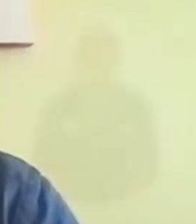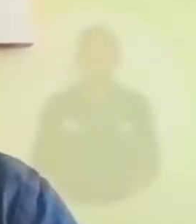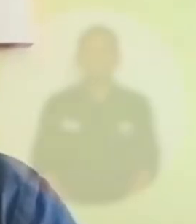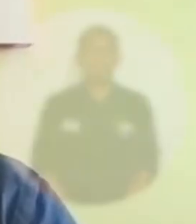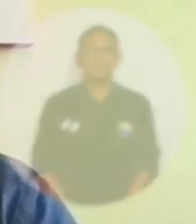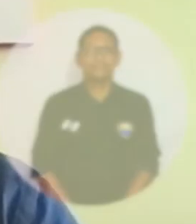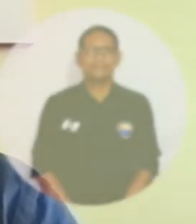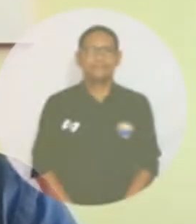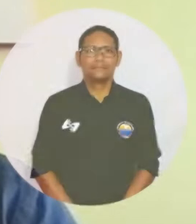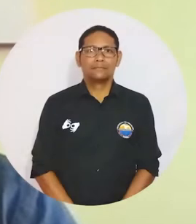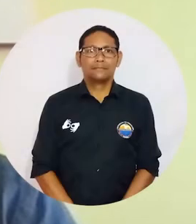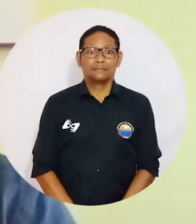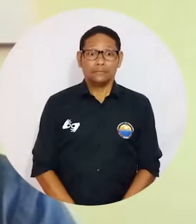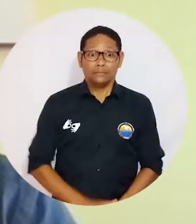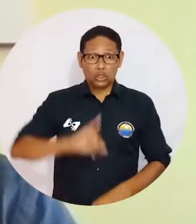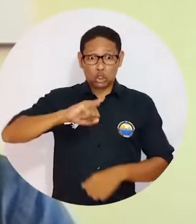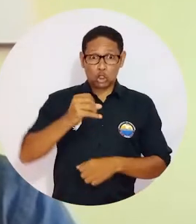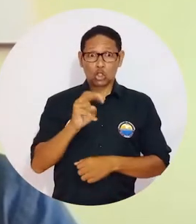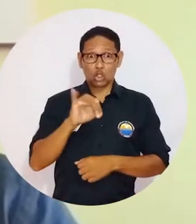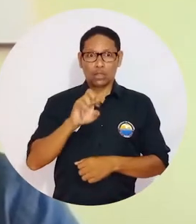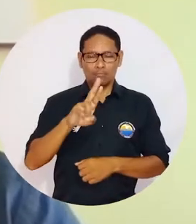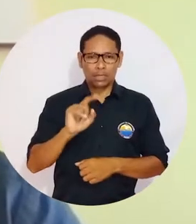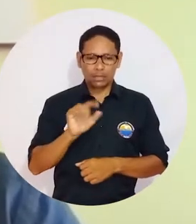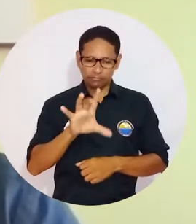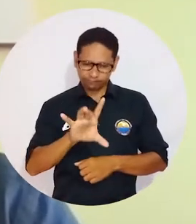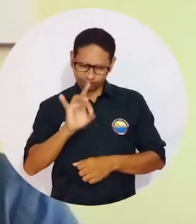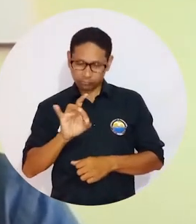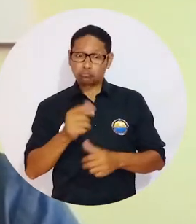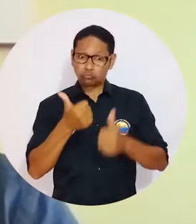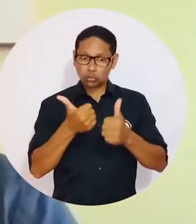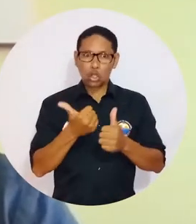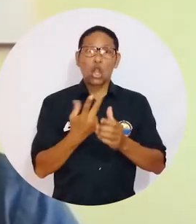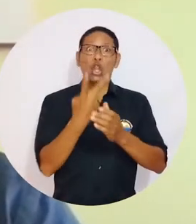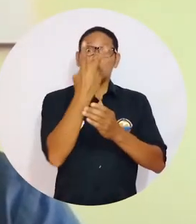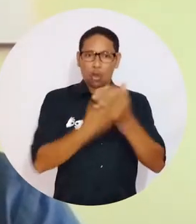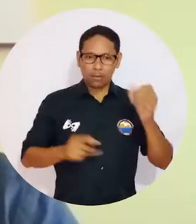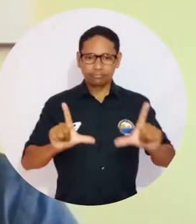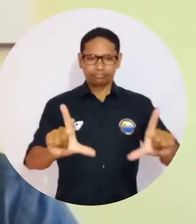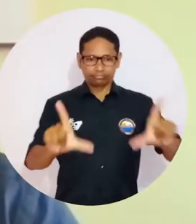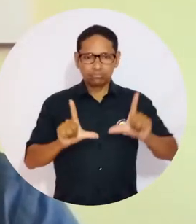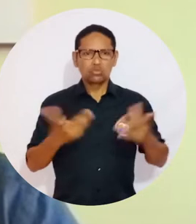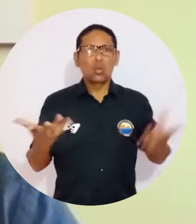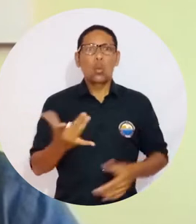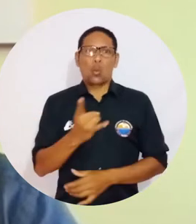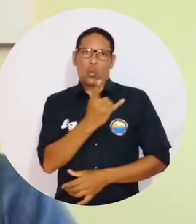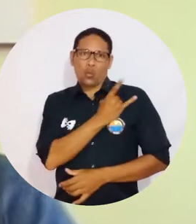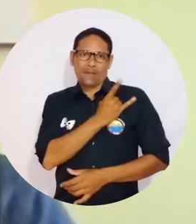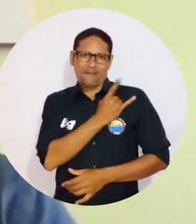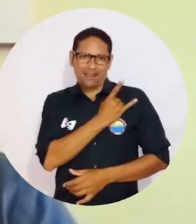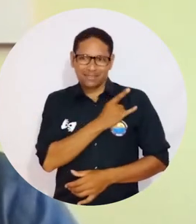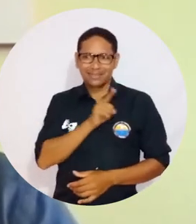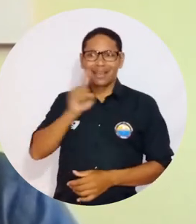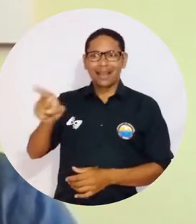El caso de Joymer estaba seleccionado por una doble titulación en la Universidad del Niño en Portugal y la Universidad del Niño aceptó,